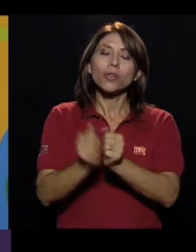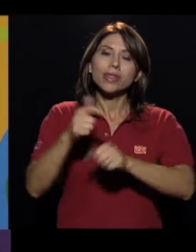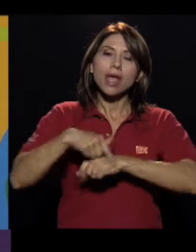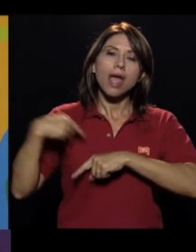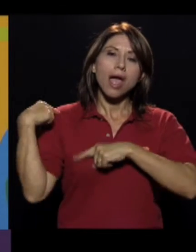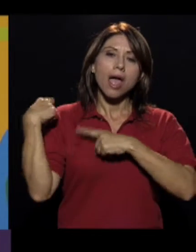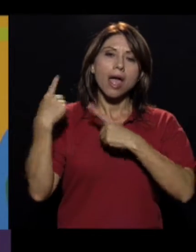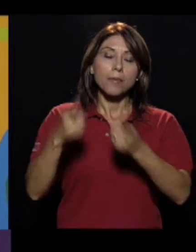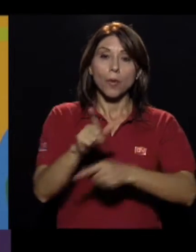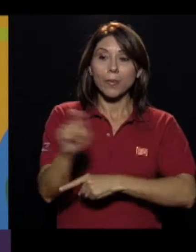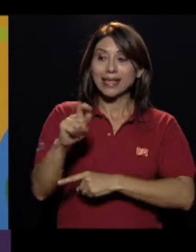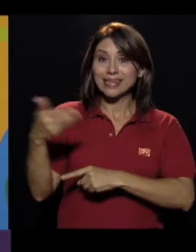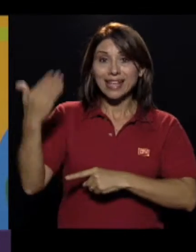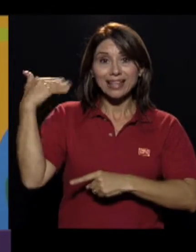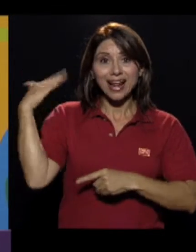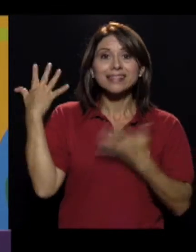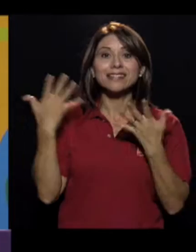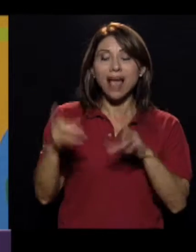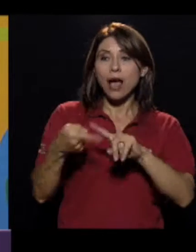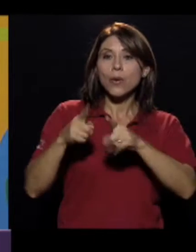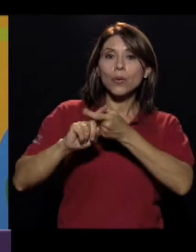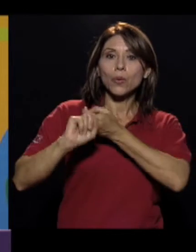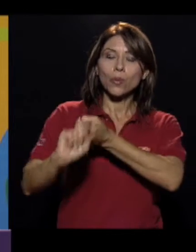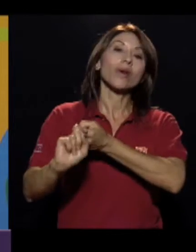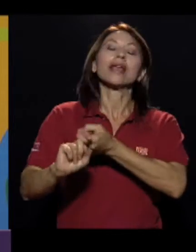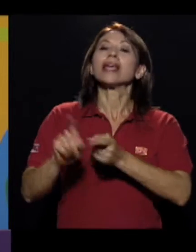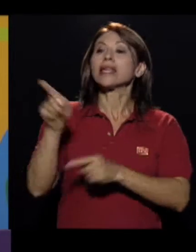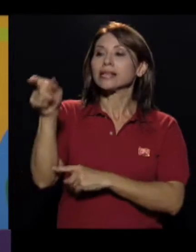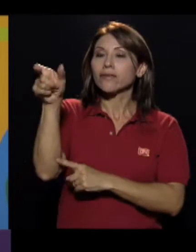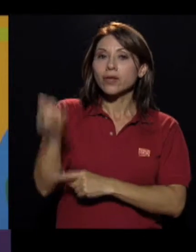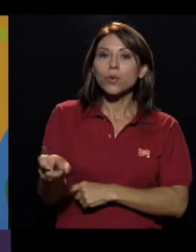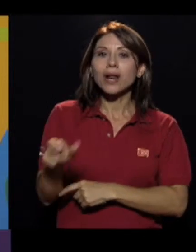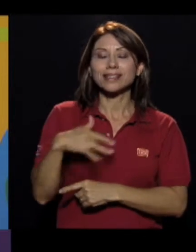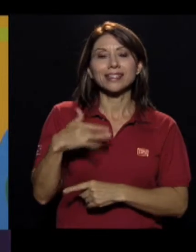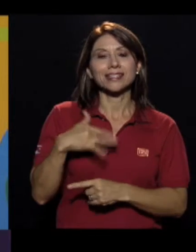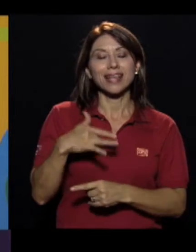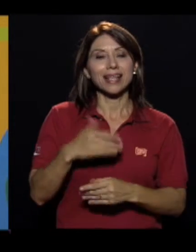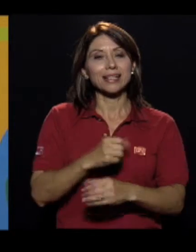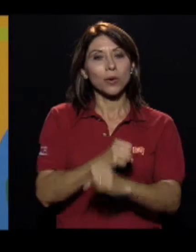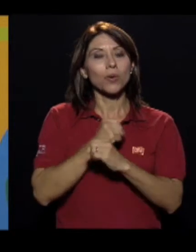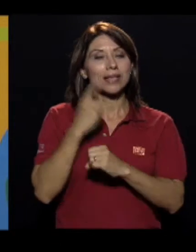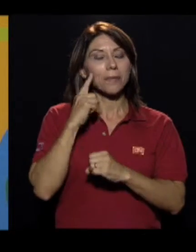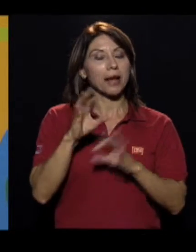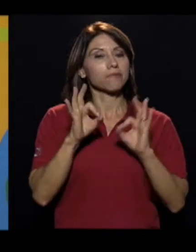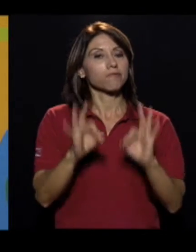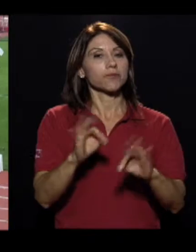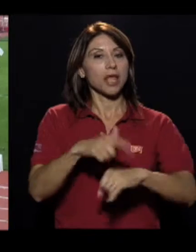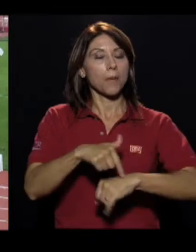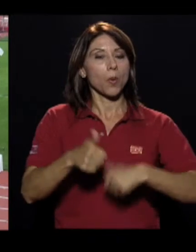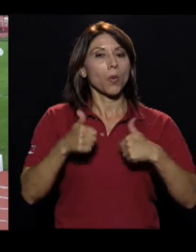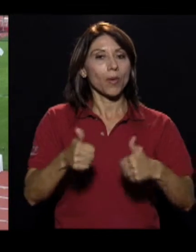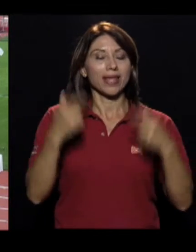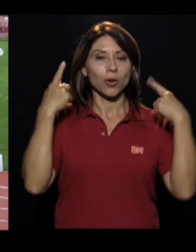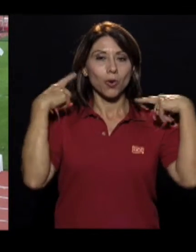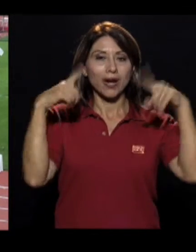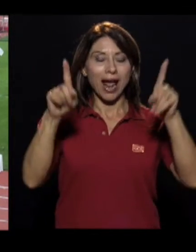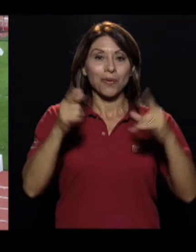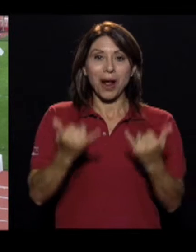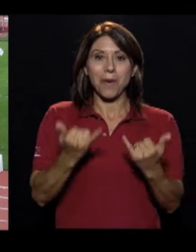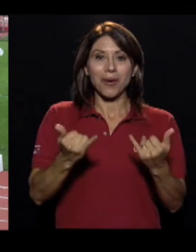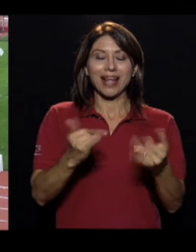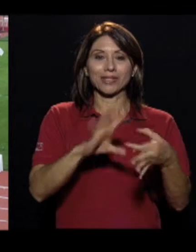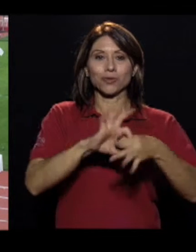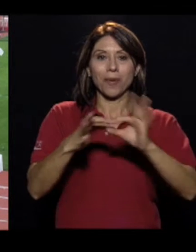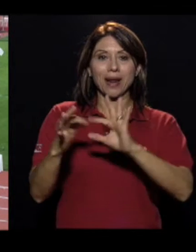meses atrás, ya venimos trabajando, y que con esa figura, ellas se sientan seguras para poder hacer un buen tiempo y una marca que lo lograron estos